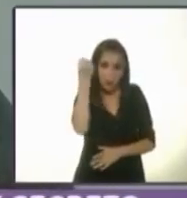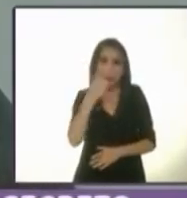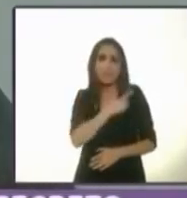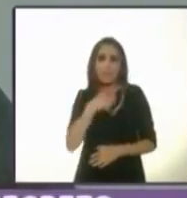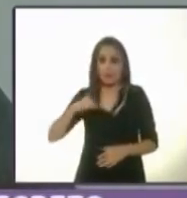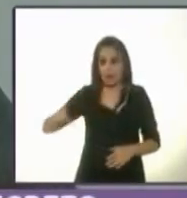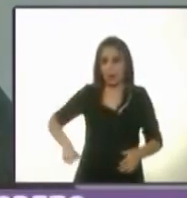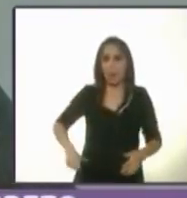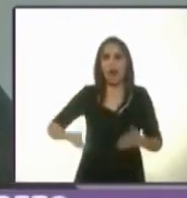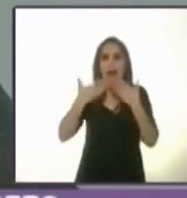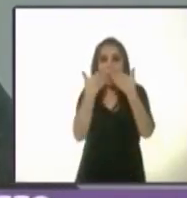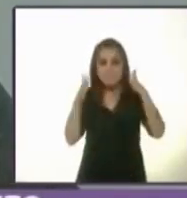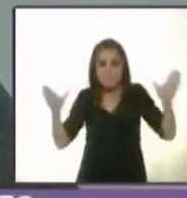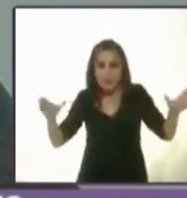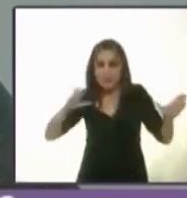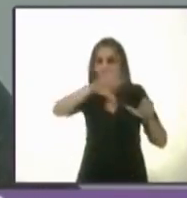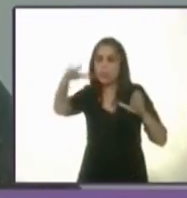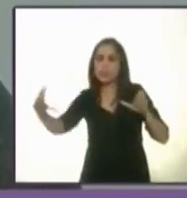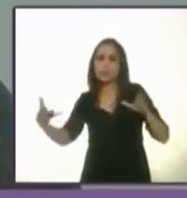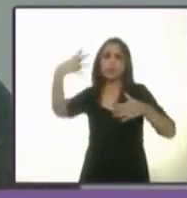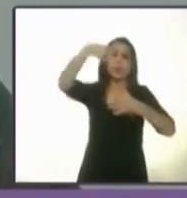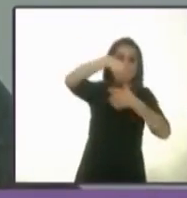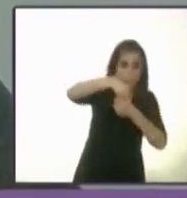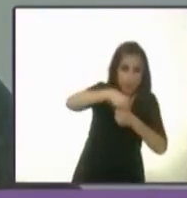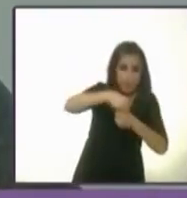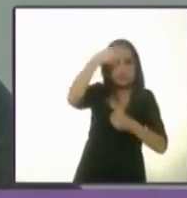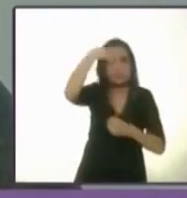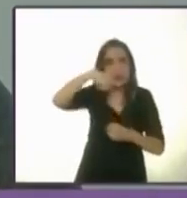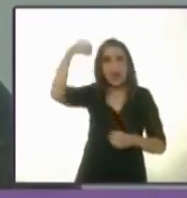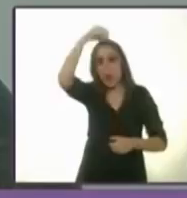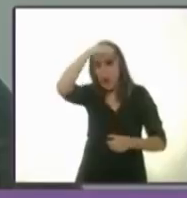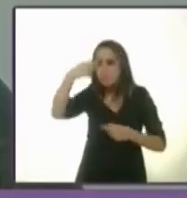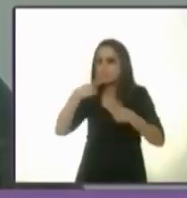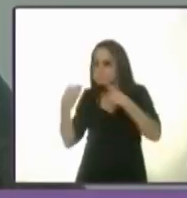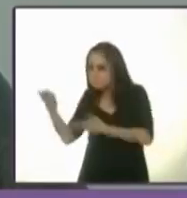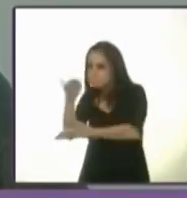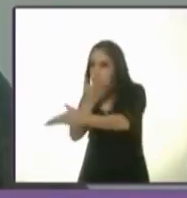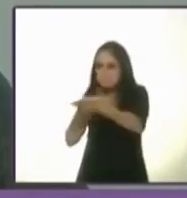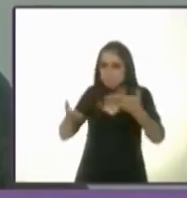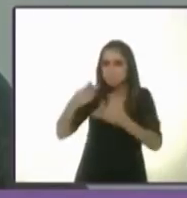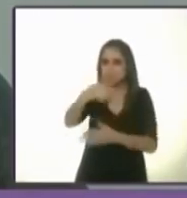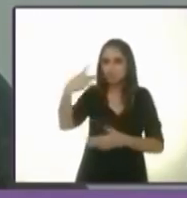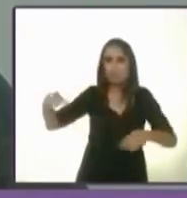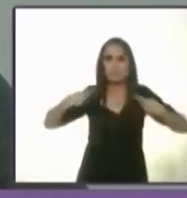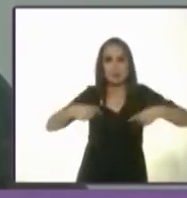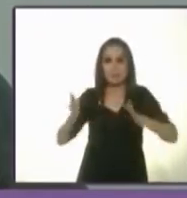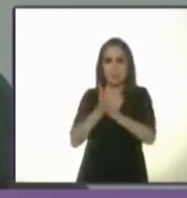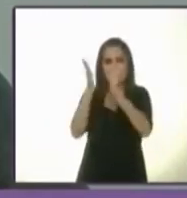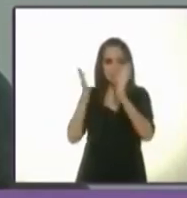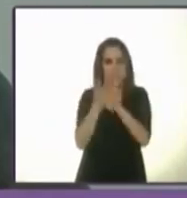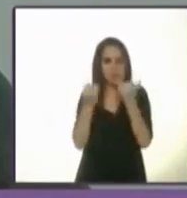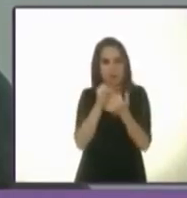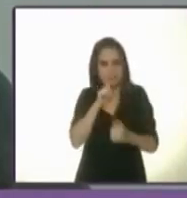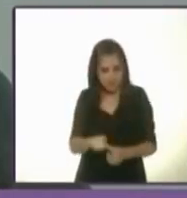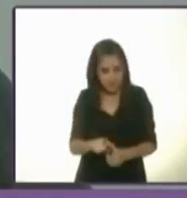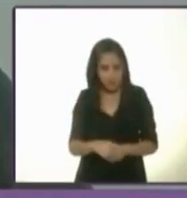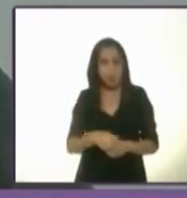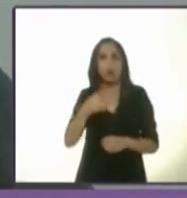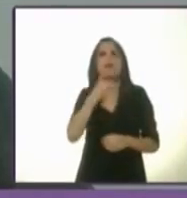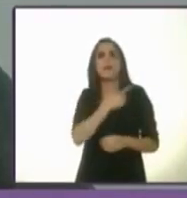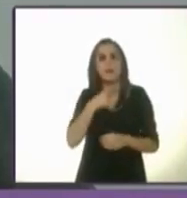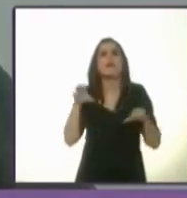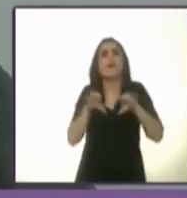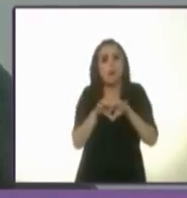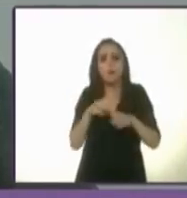ser un gobierno abierto e incluyente de la opinión e iniciativa ciudadana. ¿Cómo? Con alta capacidad de